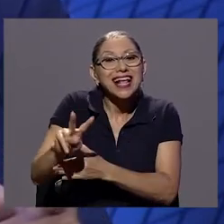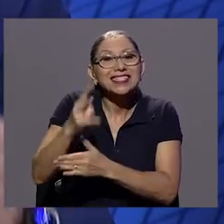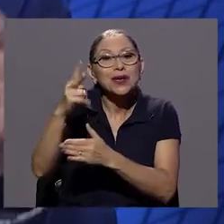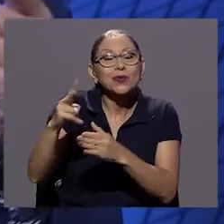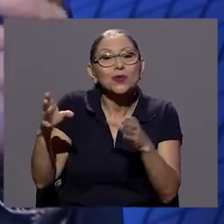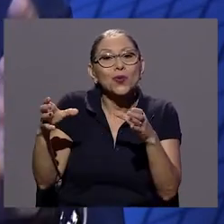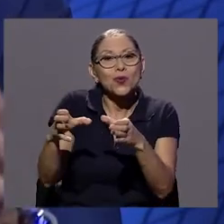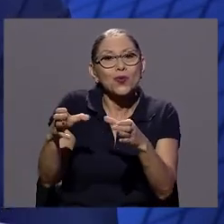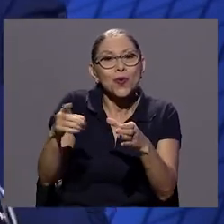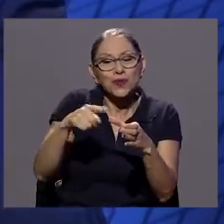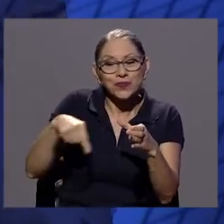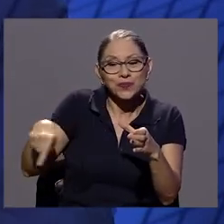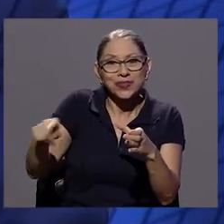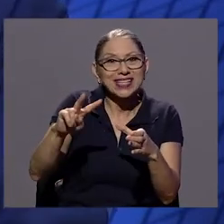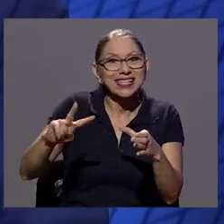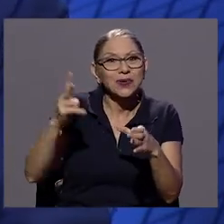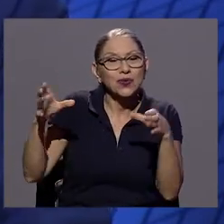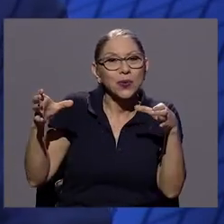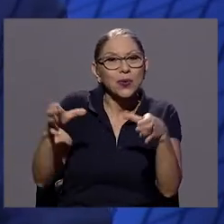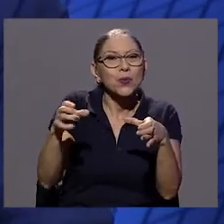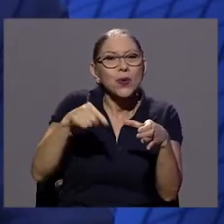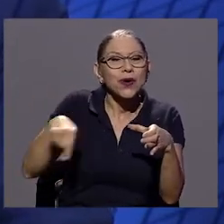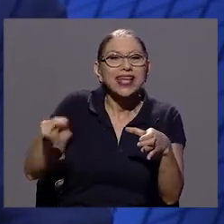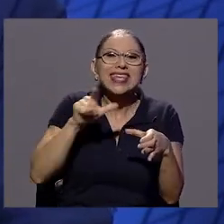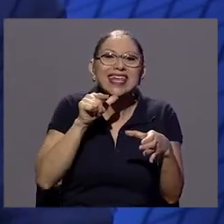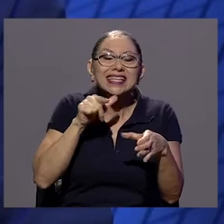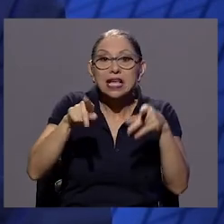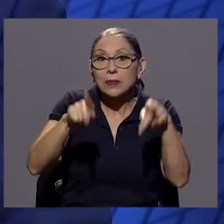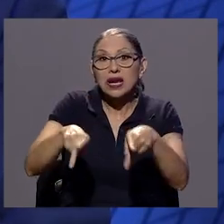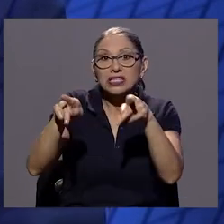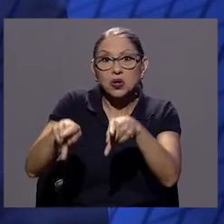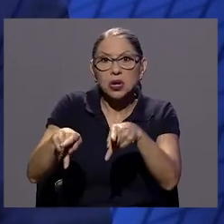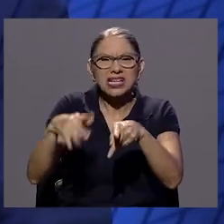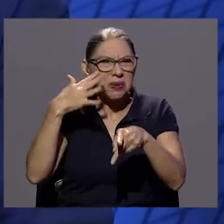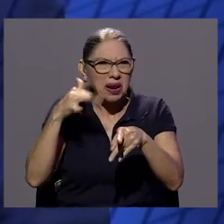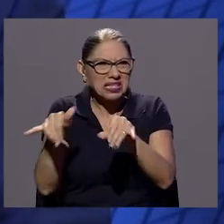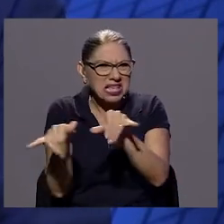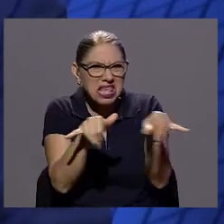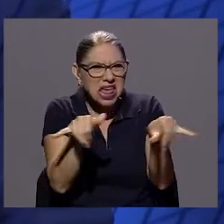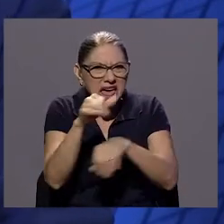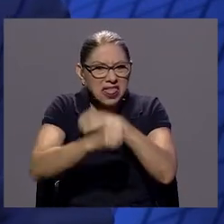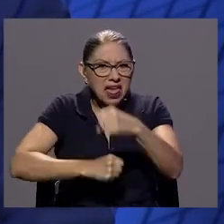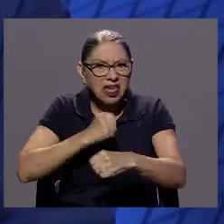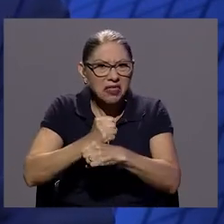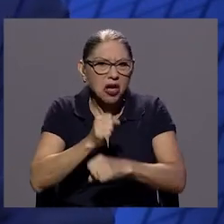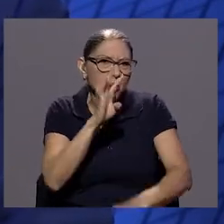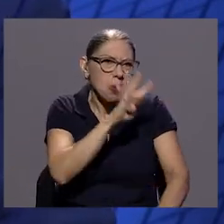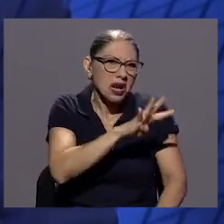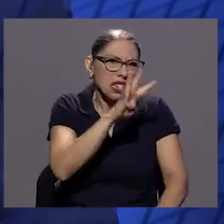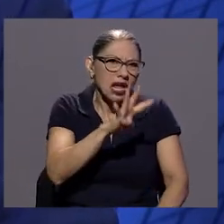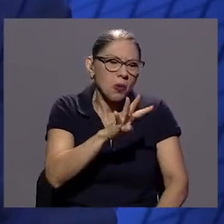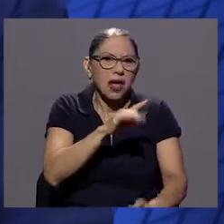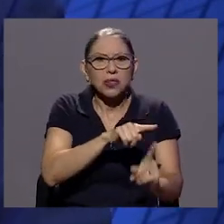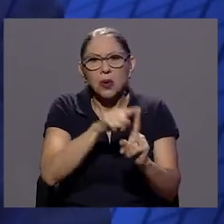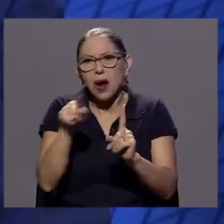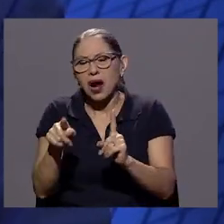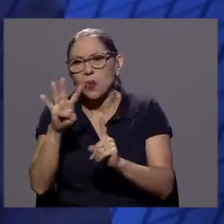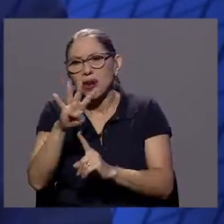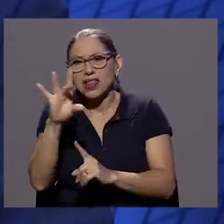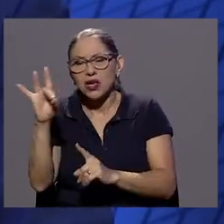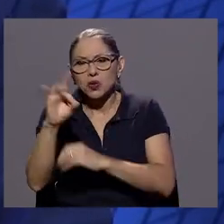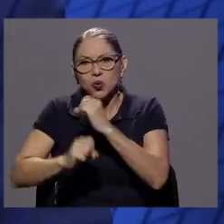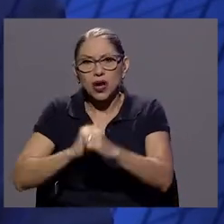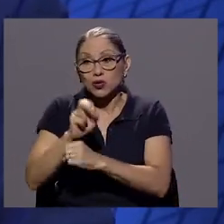grupo. Un segundo segmento es personas con edad muy parecida, 44, 48 años, de grado